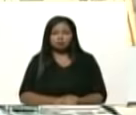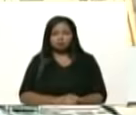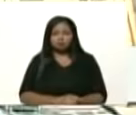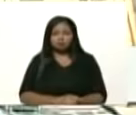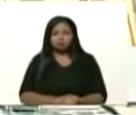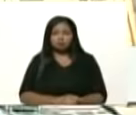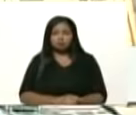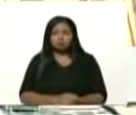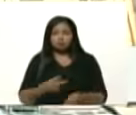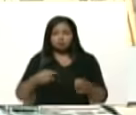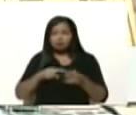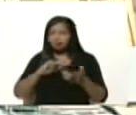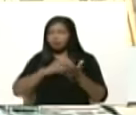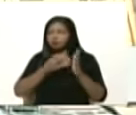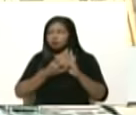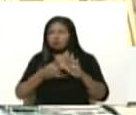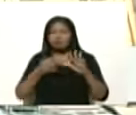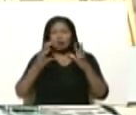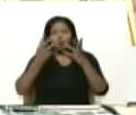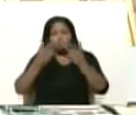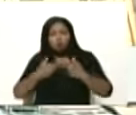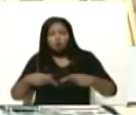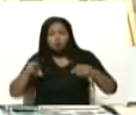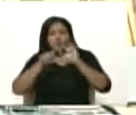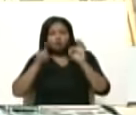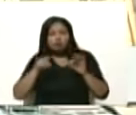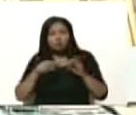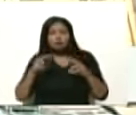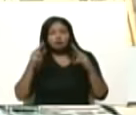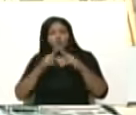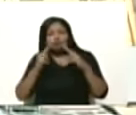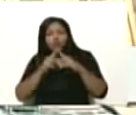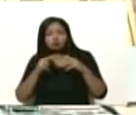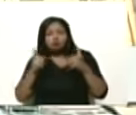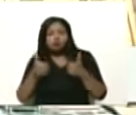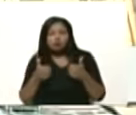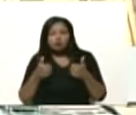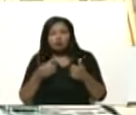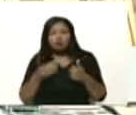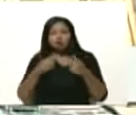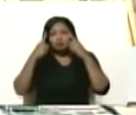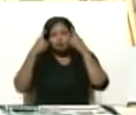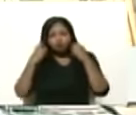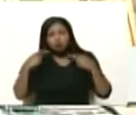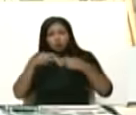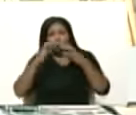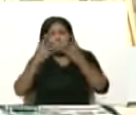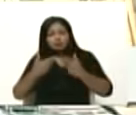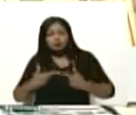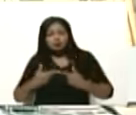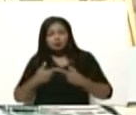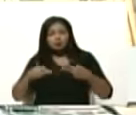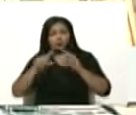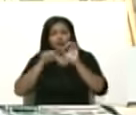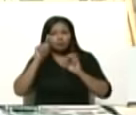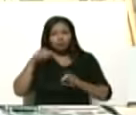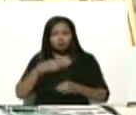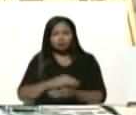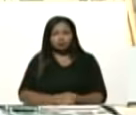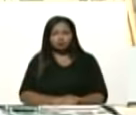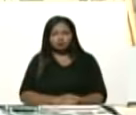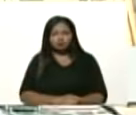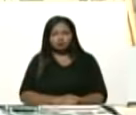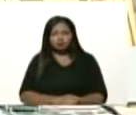Tenemos la tecnología, tenemos la industria, tenemos el conocimiento, los profesionales, los empresarios, los trabajadores, las trabajadoras, para